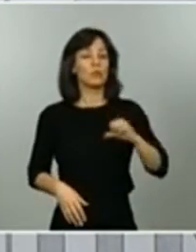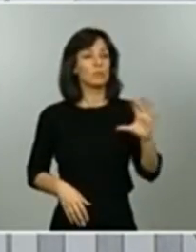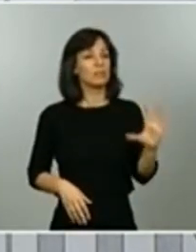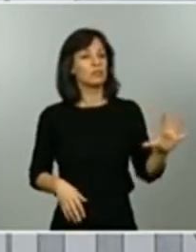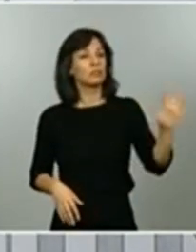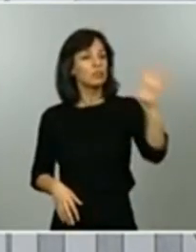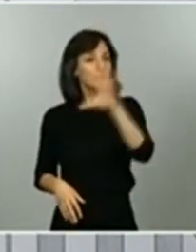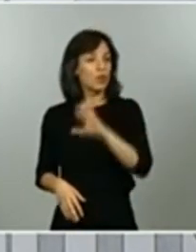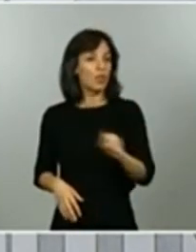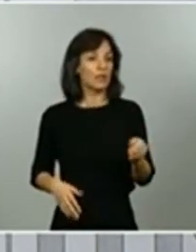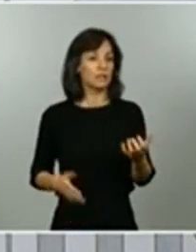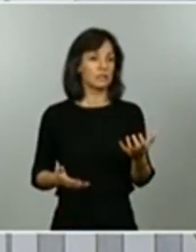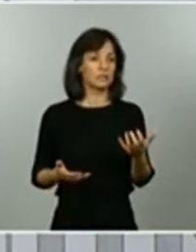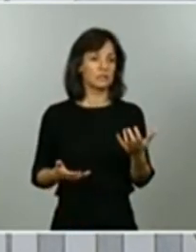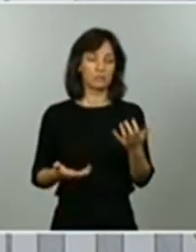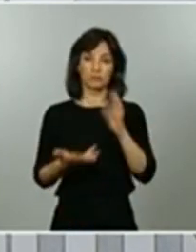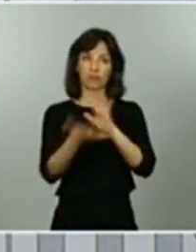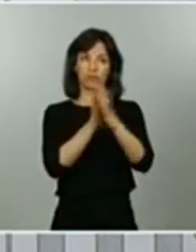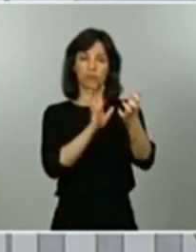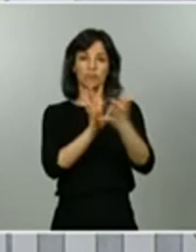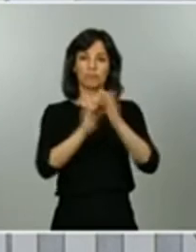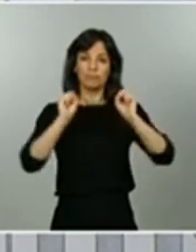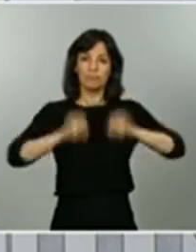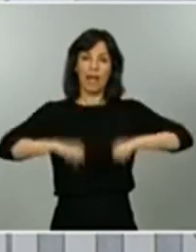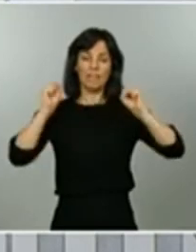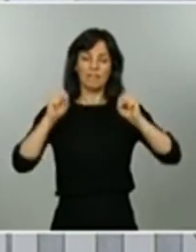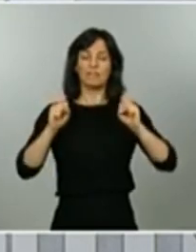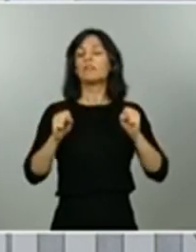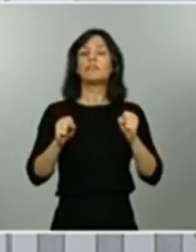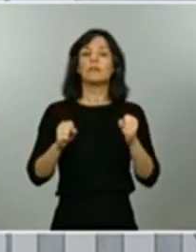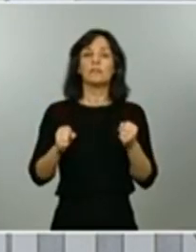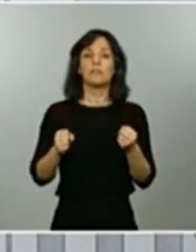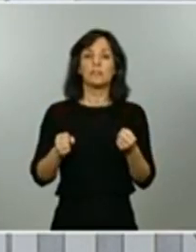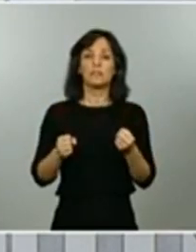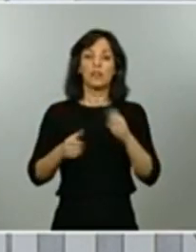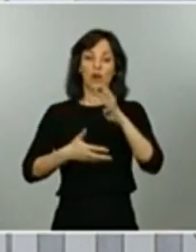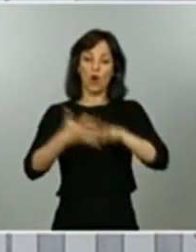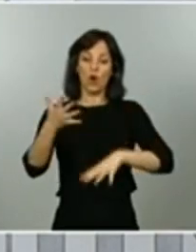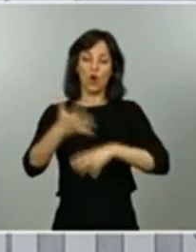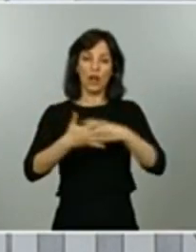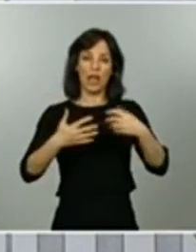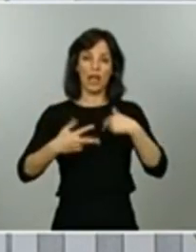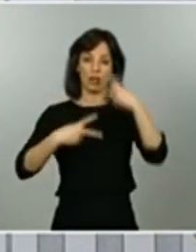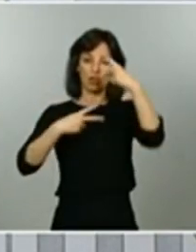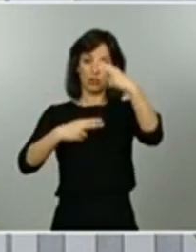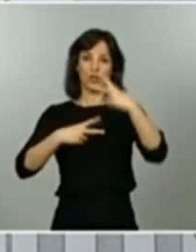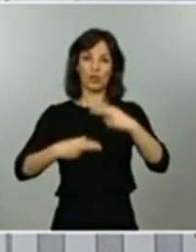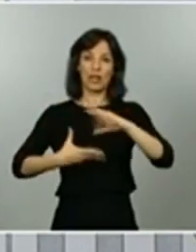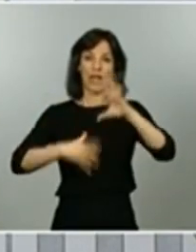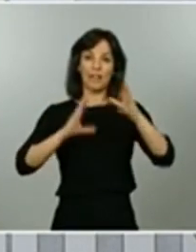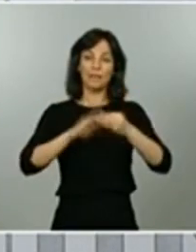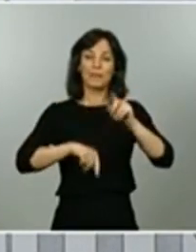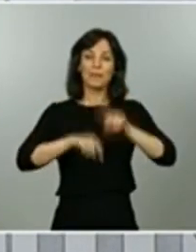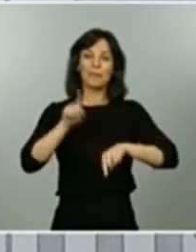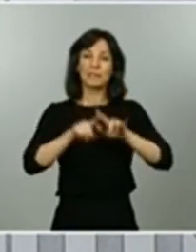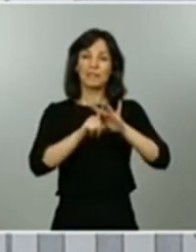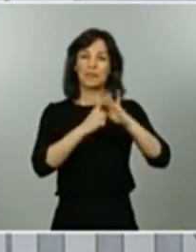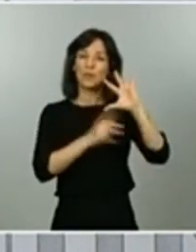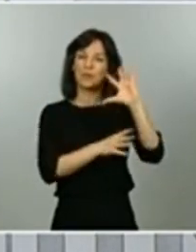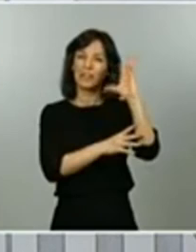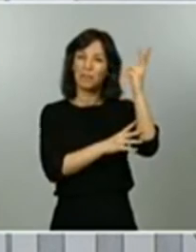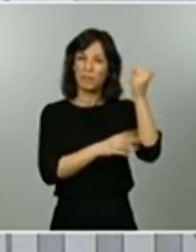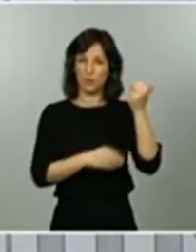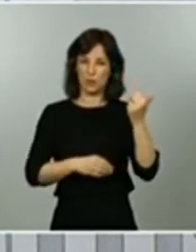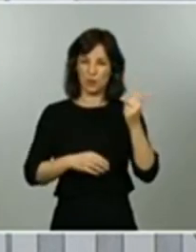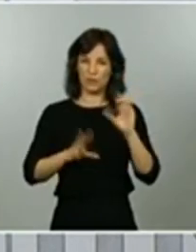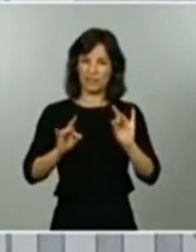hemos acordado que pueden adaptar el horario de las franjas a aquellas condiciones climáticas de su territorio y